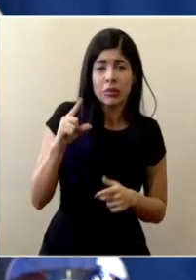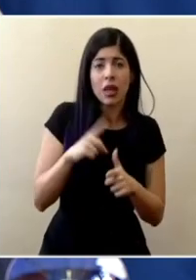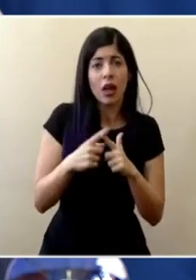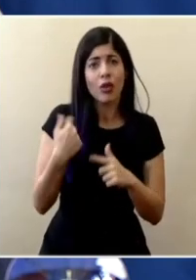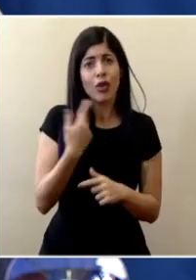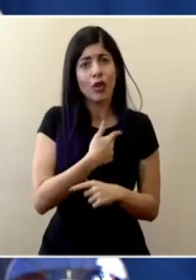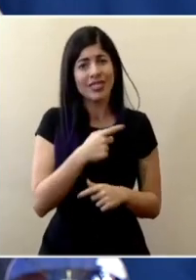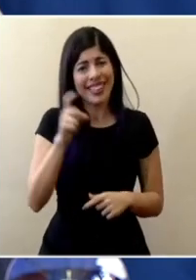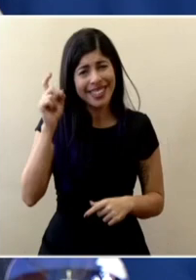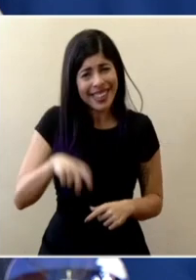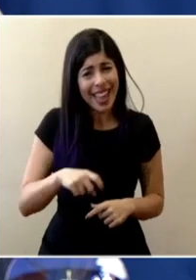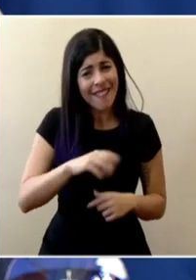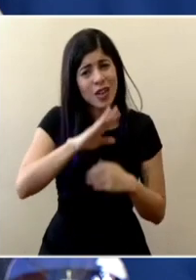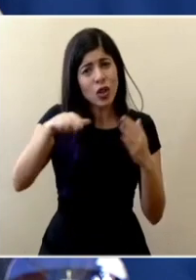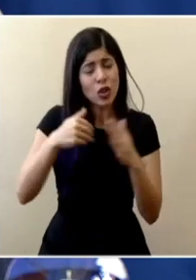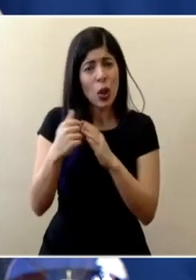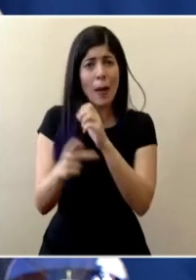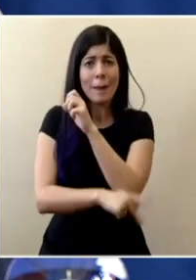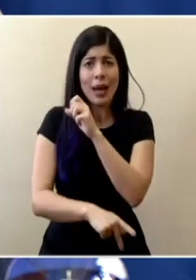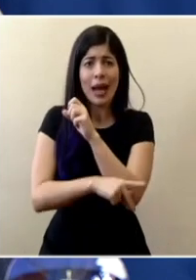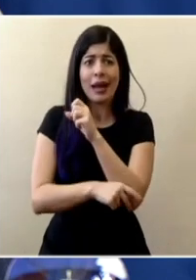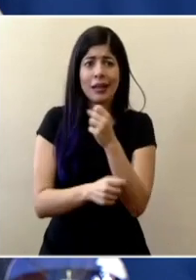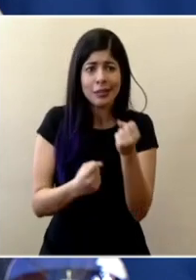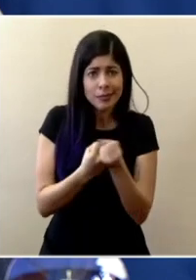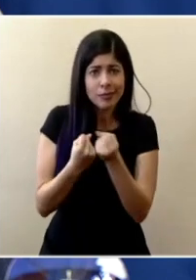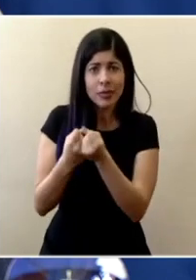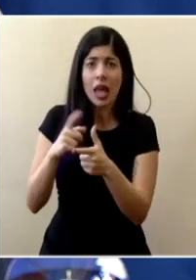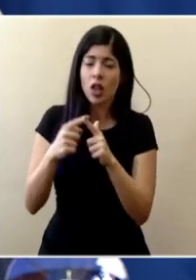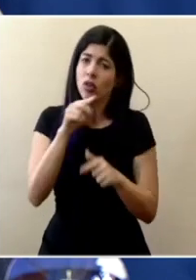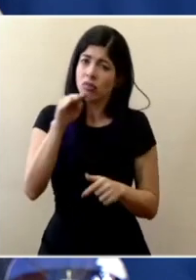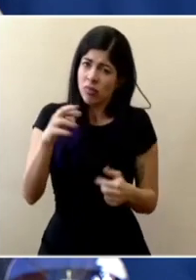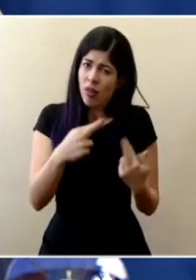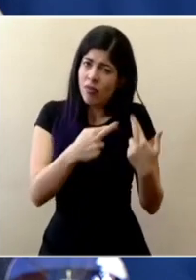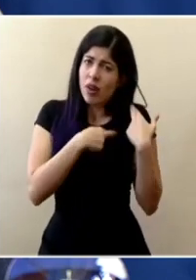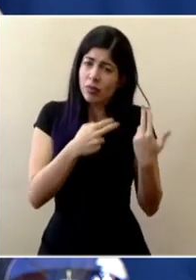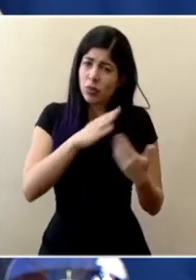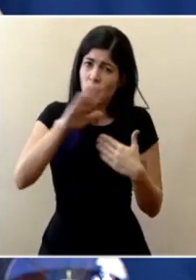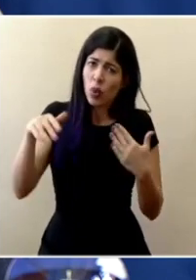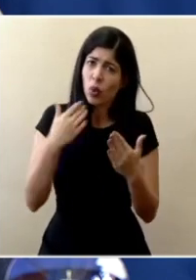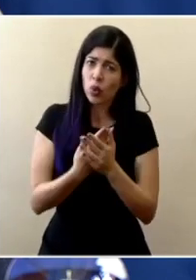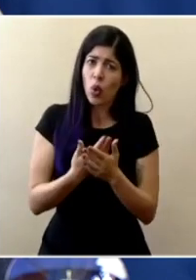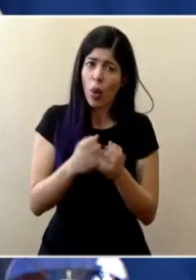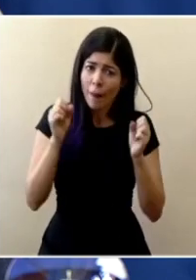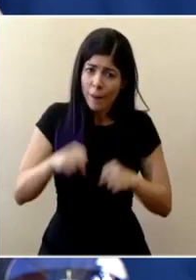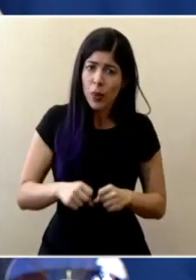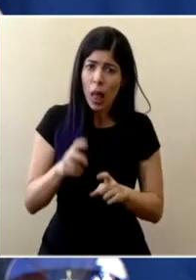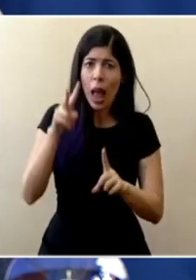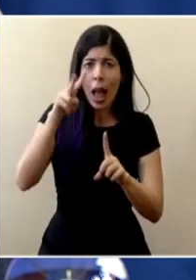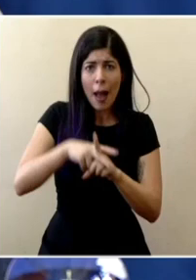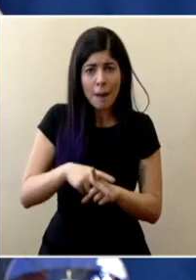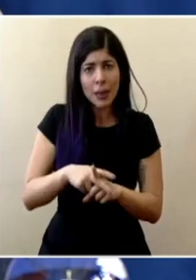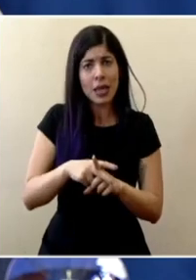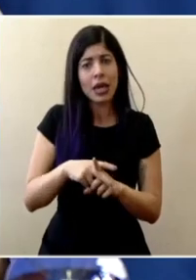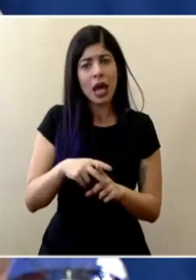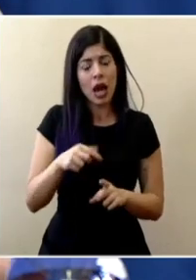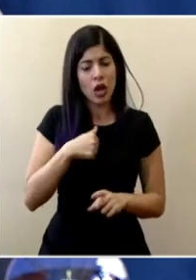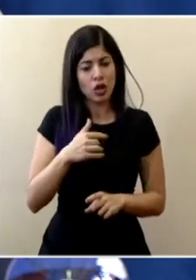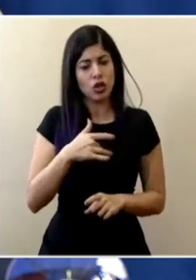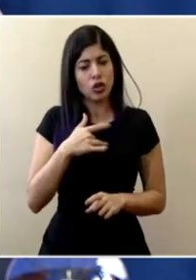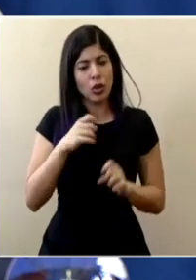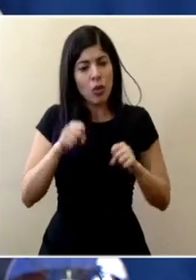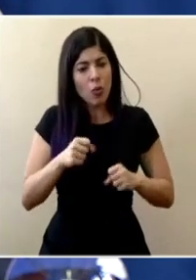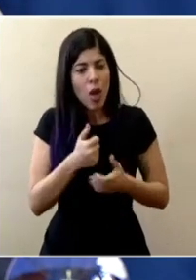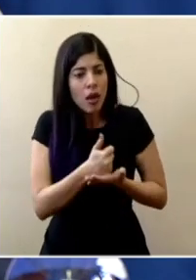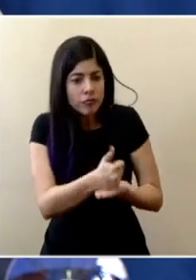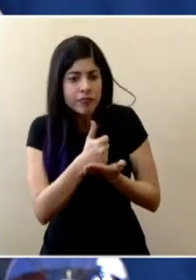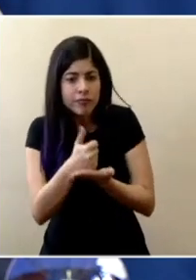de verdad aquí tenemos que salir todos como país así que es un llamado responsabilidad de todos y todas de poder aplicar las medidas que sintamos que están